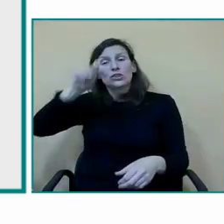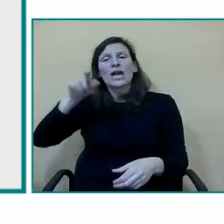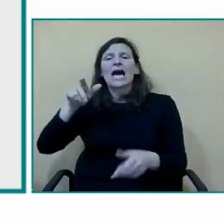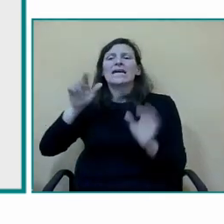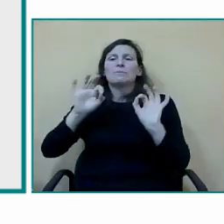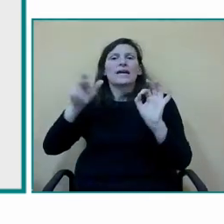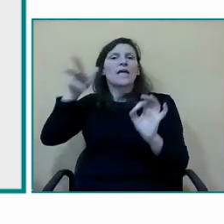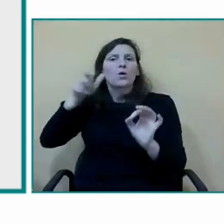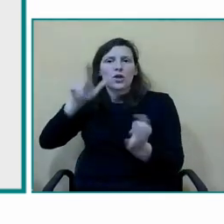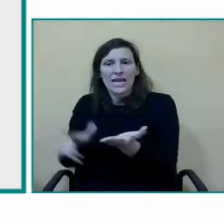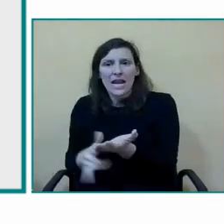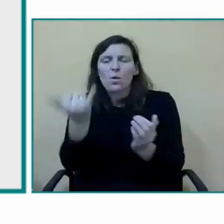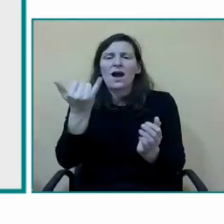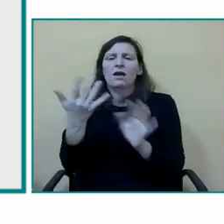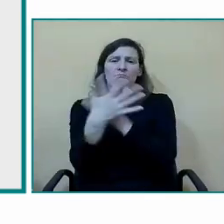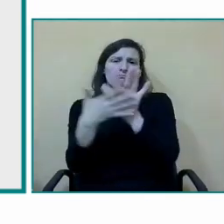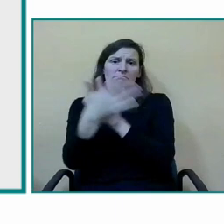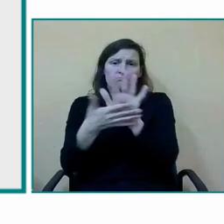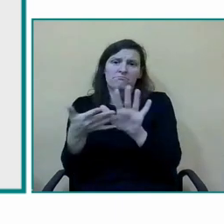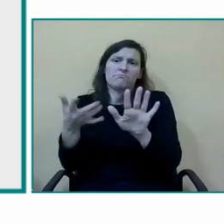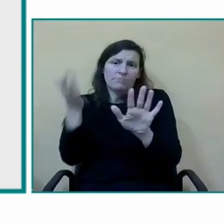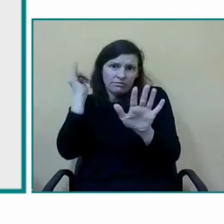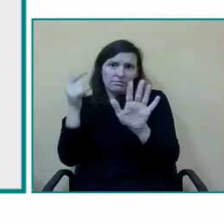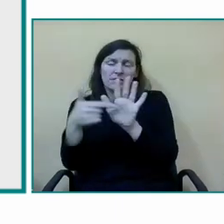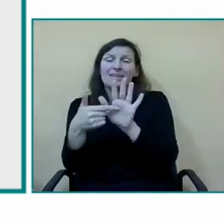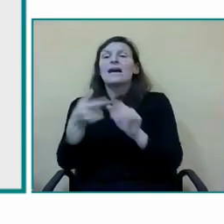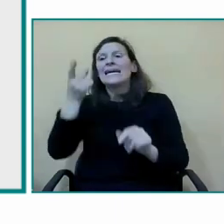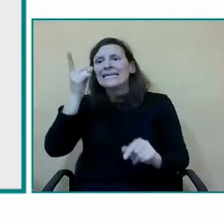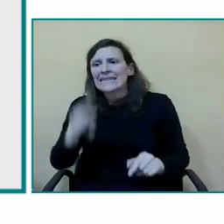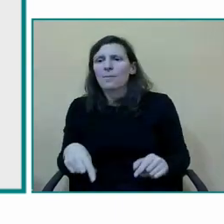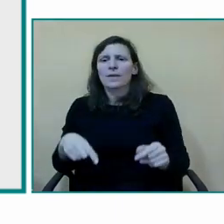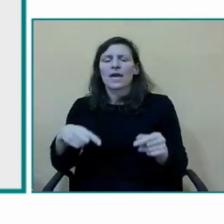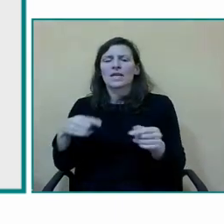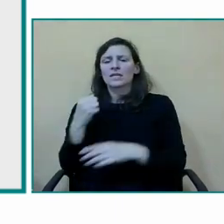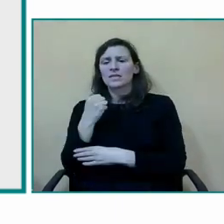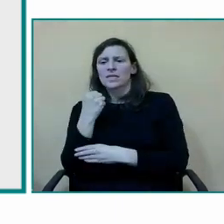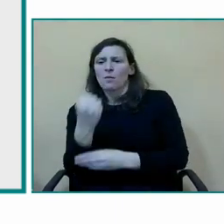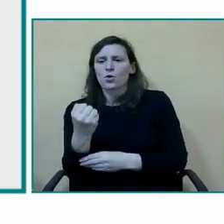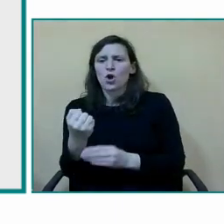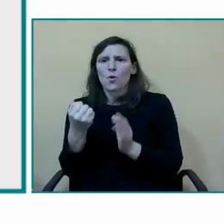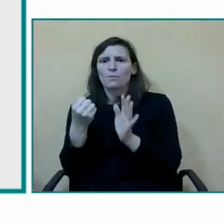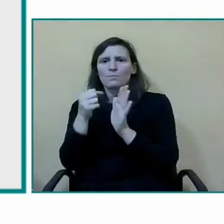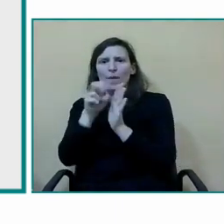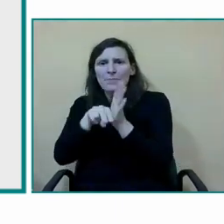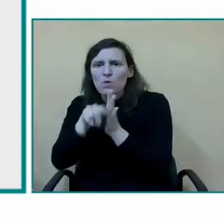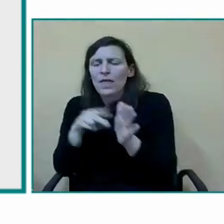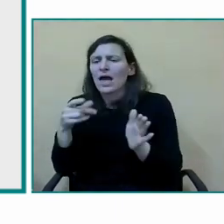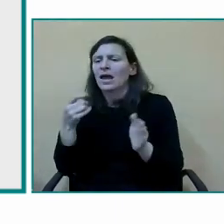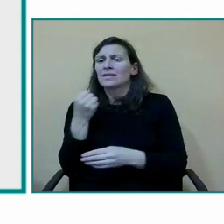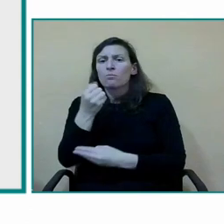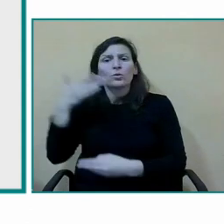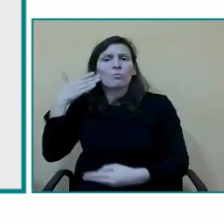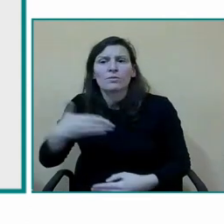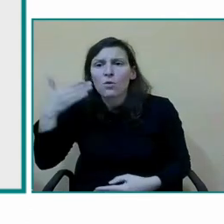alternativos de comunicación al lenguaje oral y va a trabajar todo lo que tiene que ver con el trabajo en lengua oral nuestro objetivo